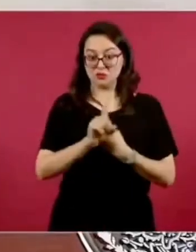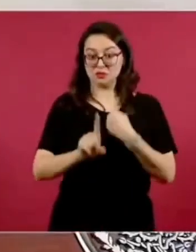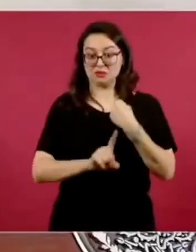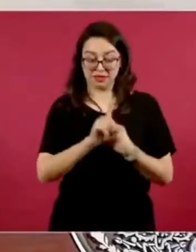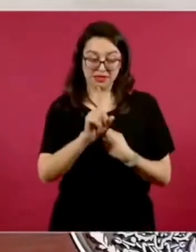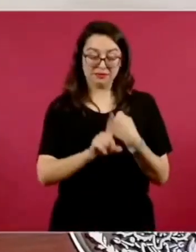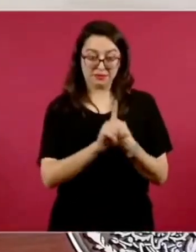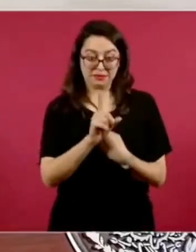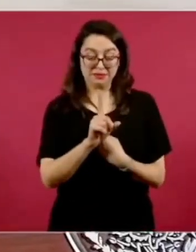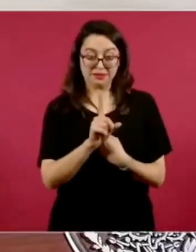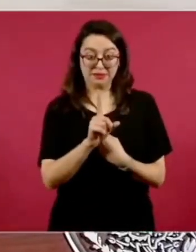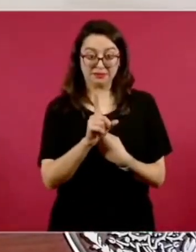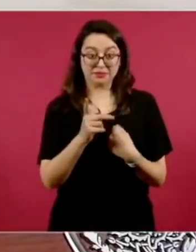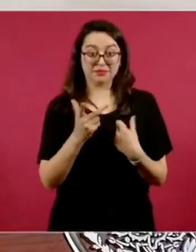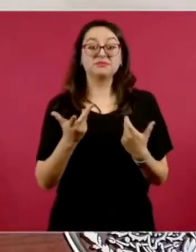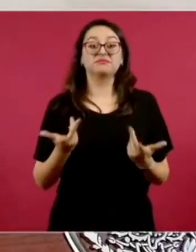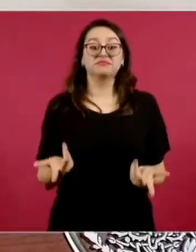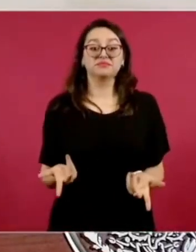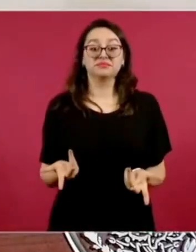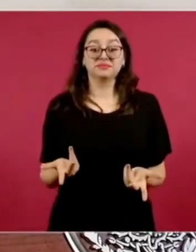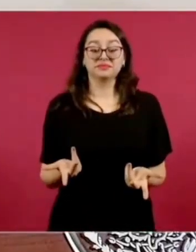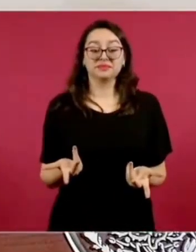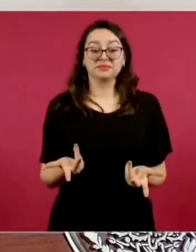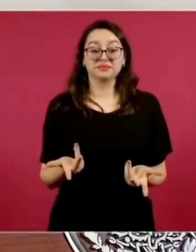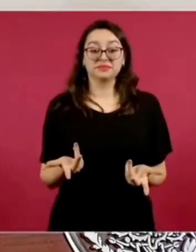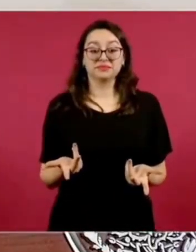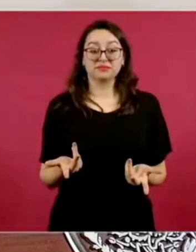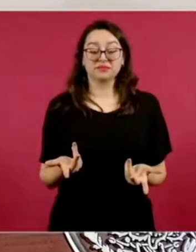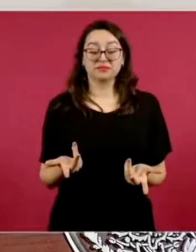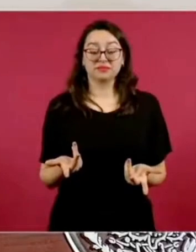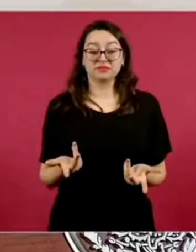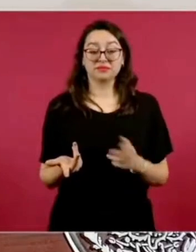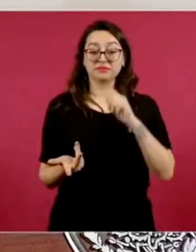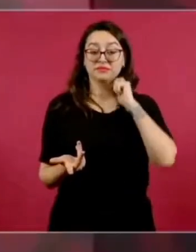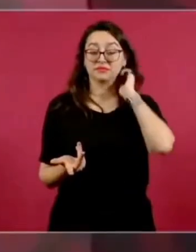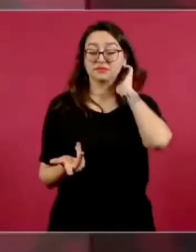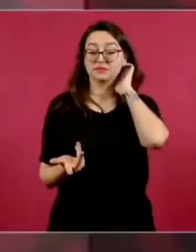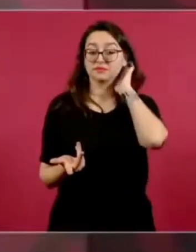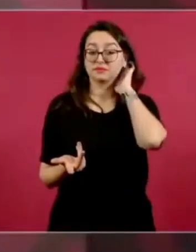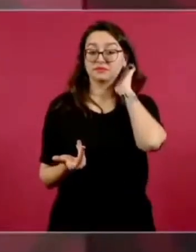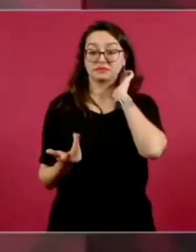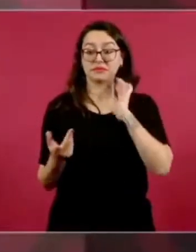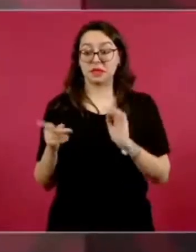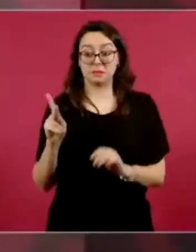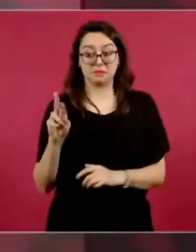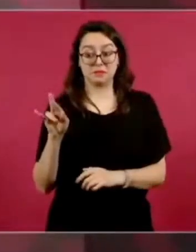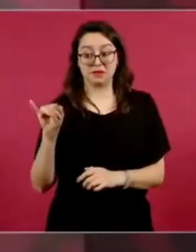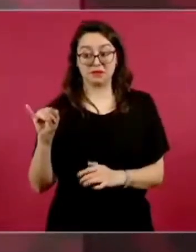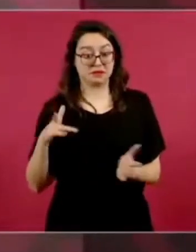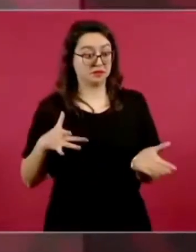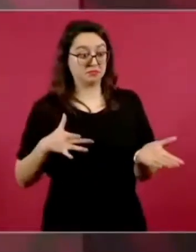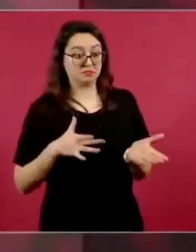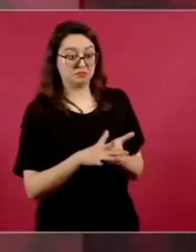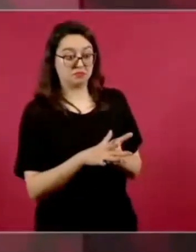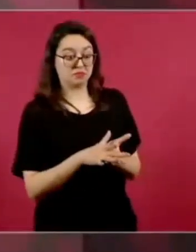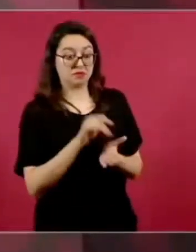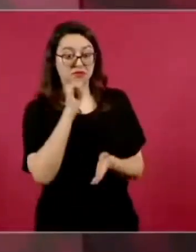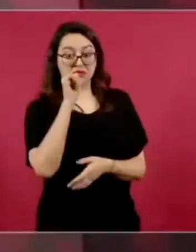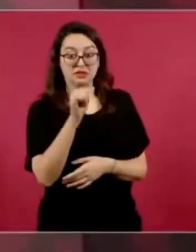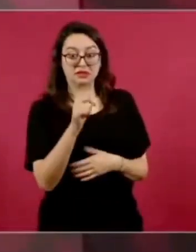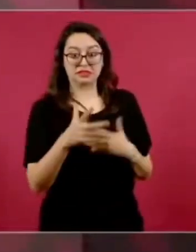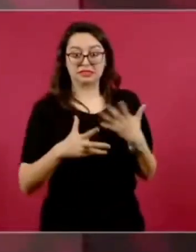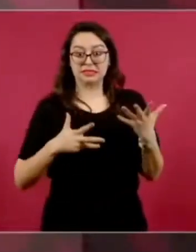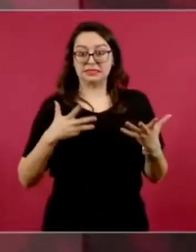lo que hicieron fue investigar a Naya,